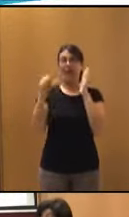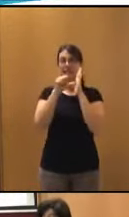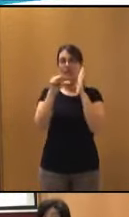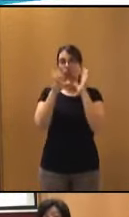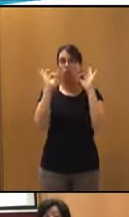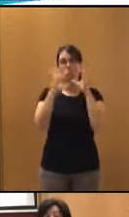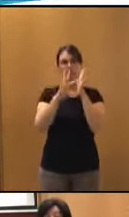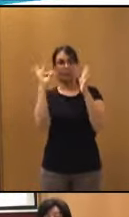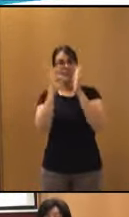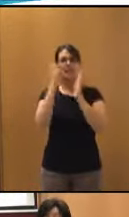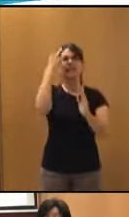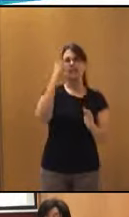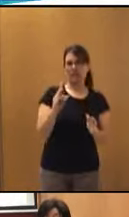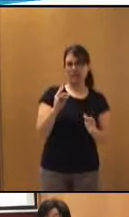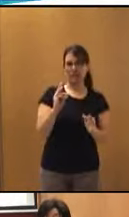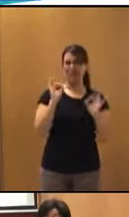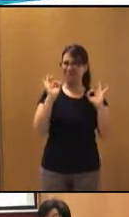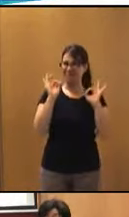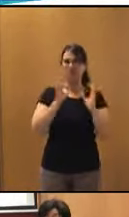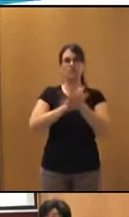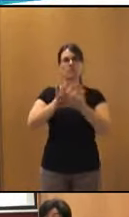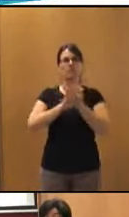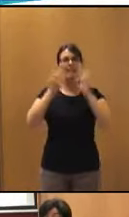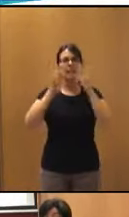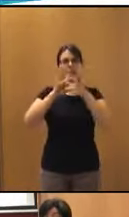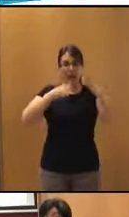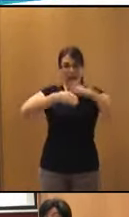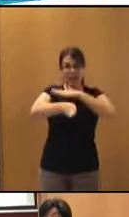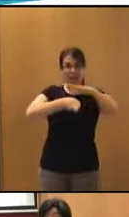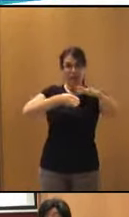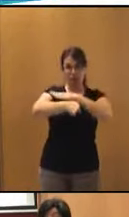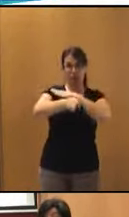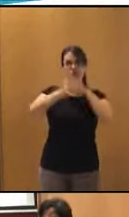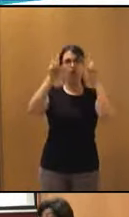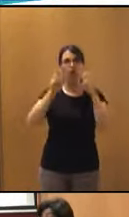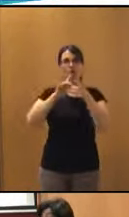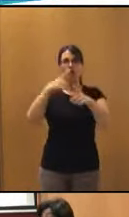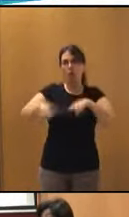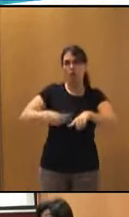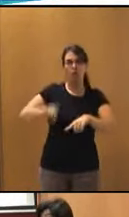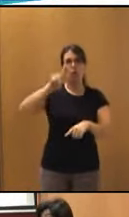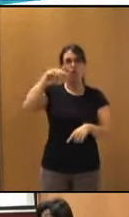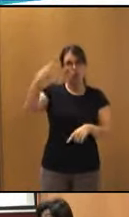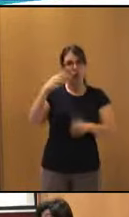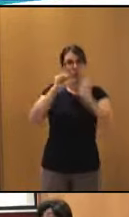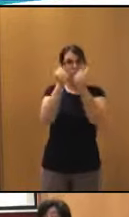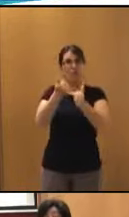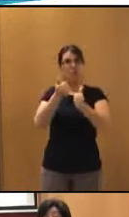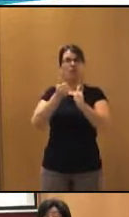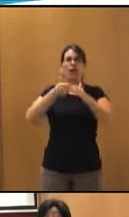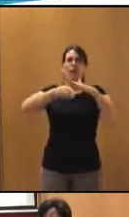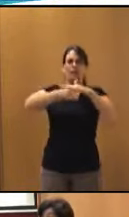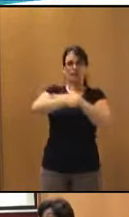número 30 que habla sobre la importancia del acceso al material cultural en formatos accesibles.